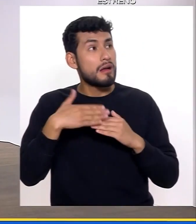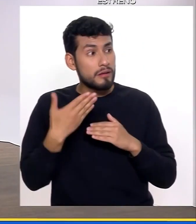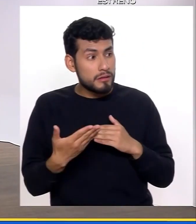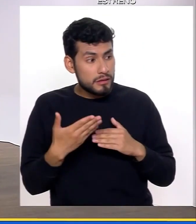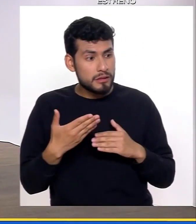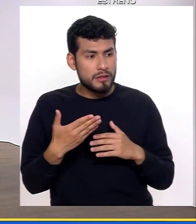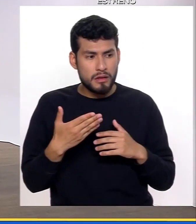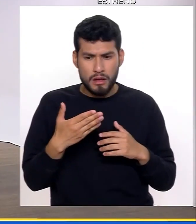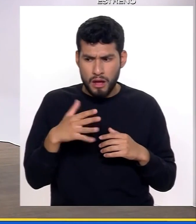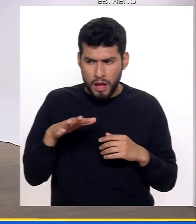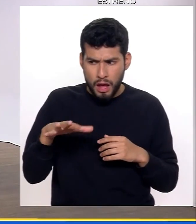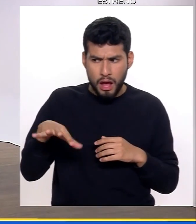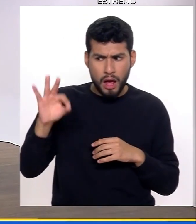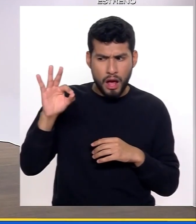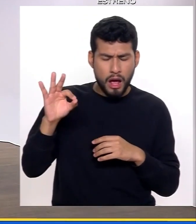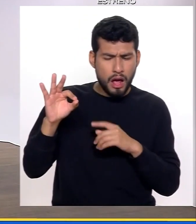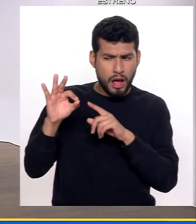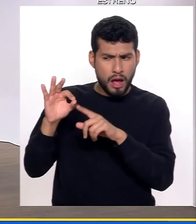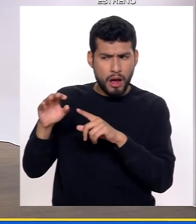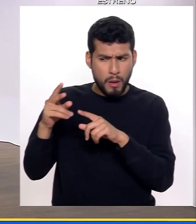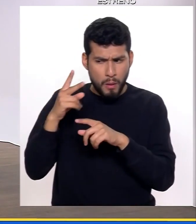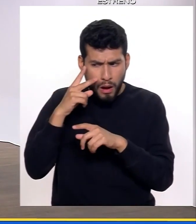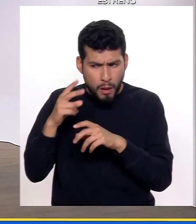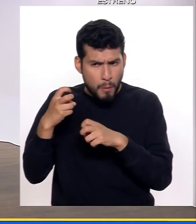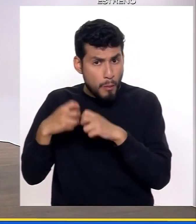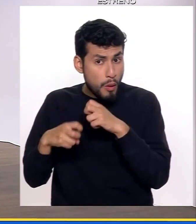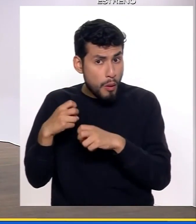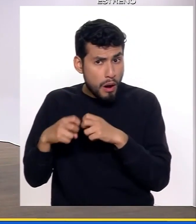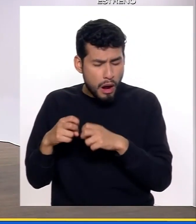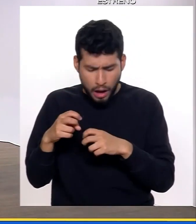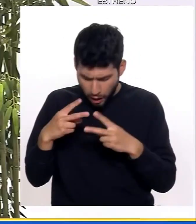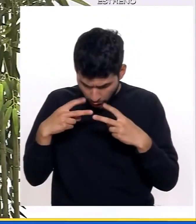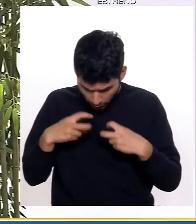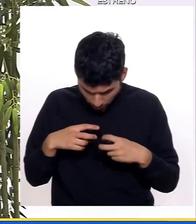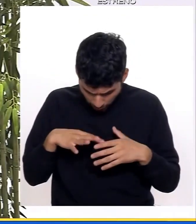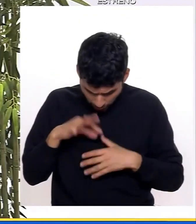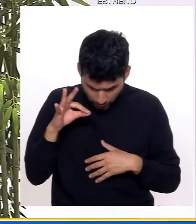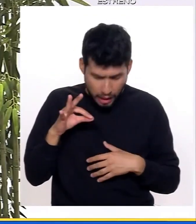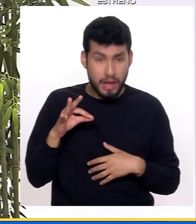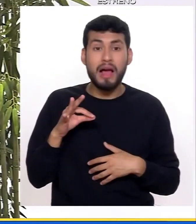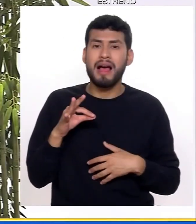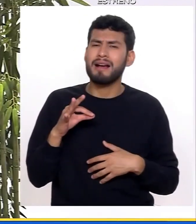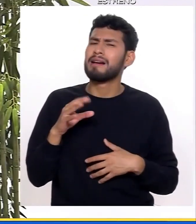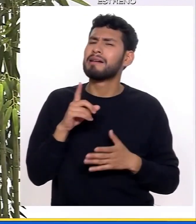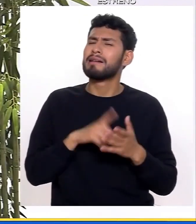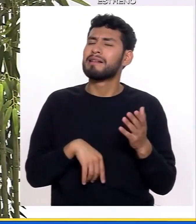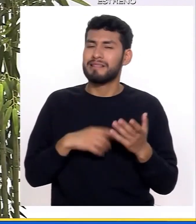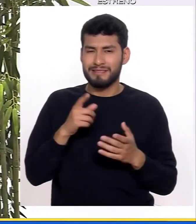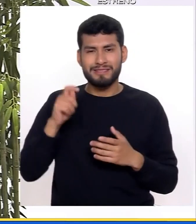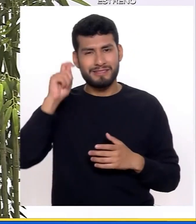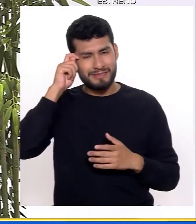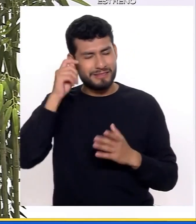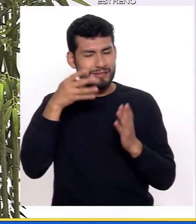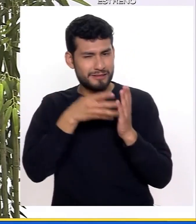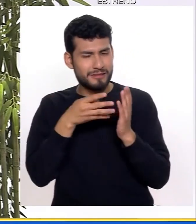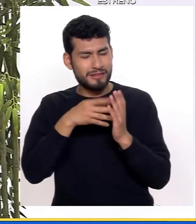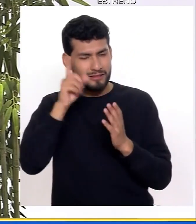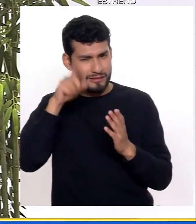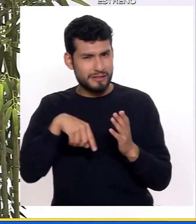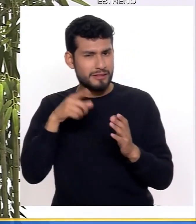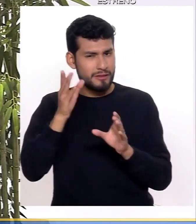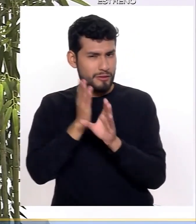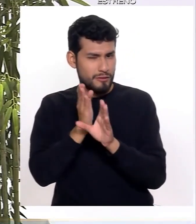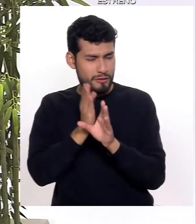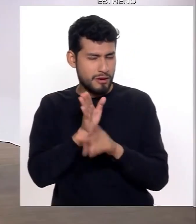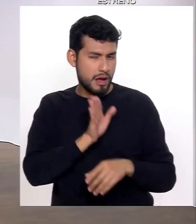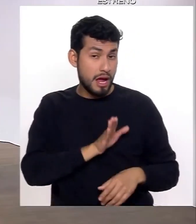cualquier elemento que pueda significar que yo tenga un problema, ¿el primer nivel cuál es? El primer nivel es psicológico. El primer nivel es psicológico. O yo